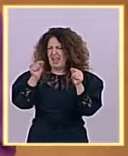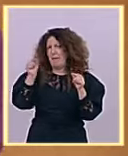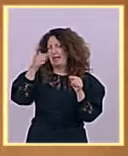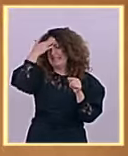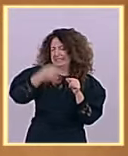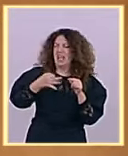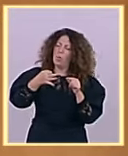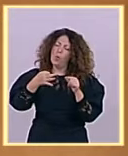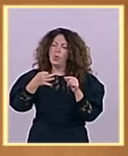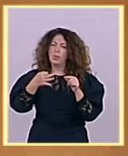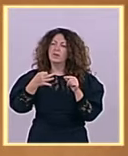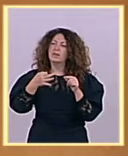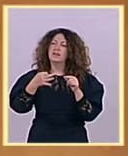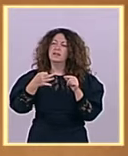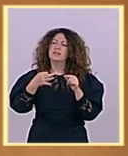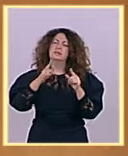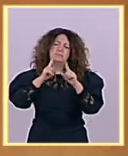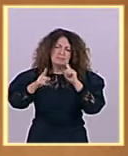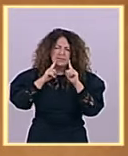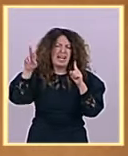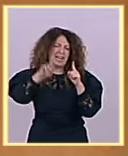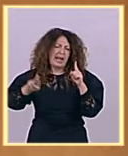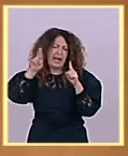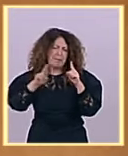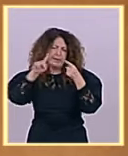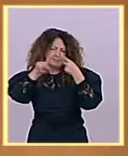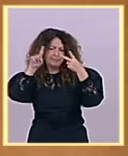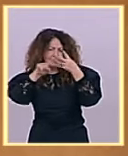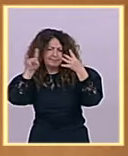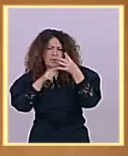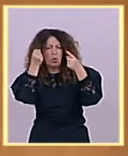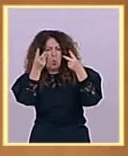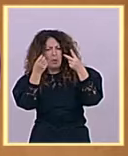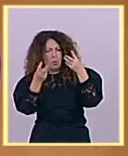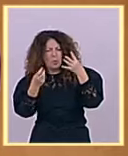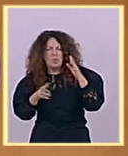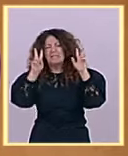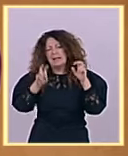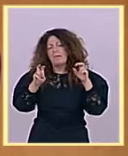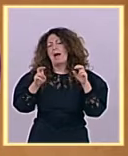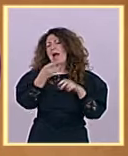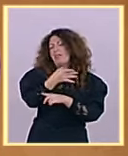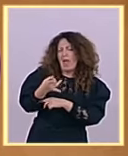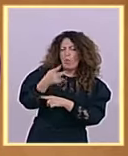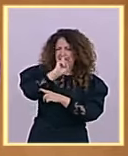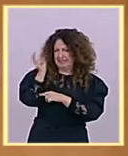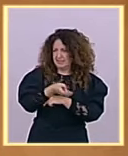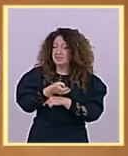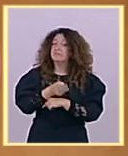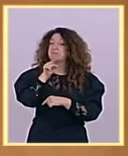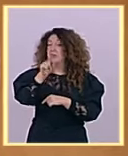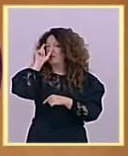cifras que tienen que ver con el déficit y deuda ustedes señor Feijó creían que la situación económica de este país